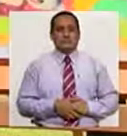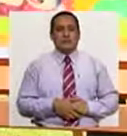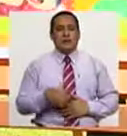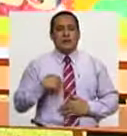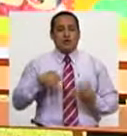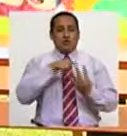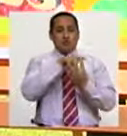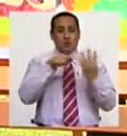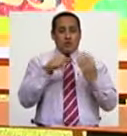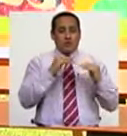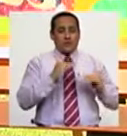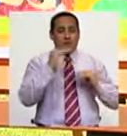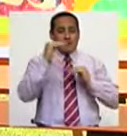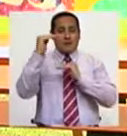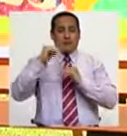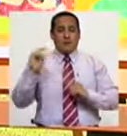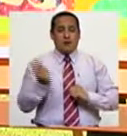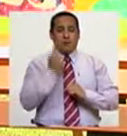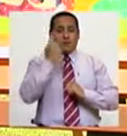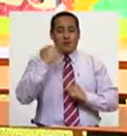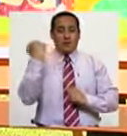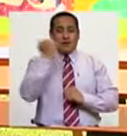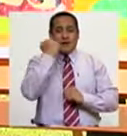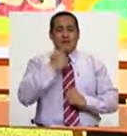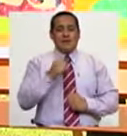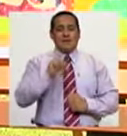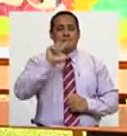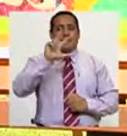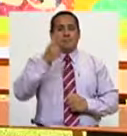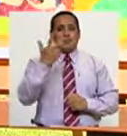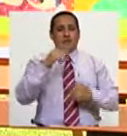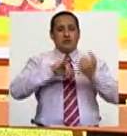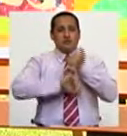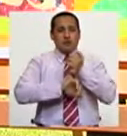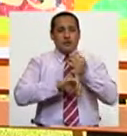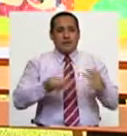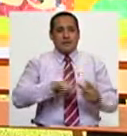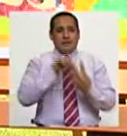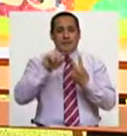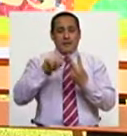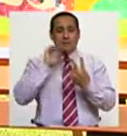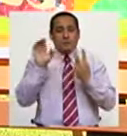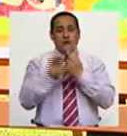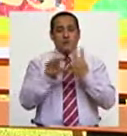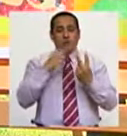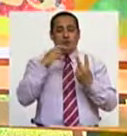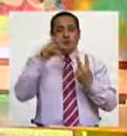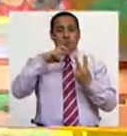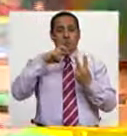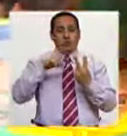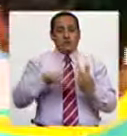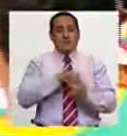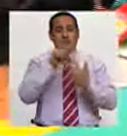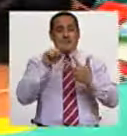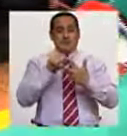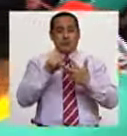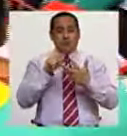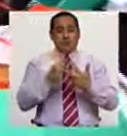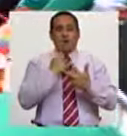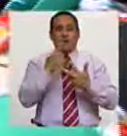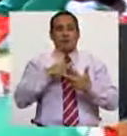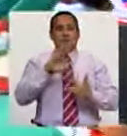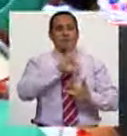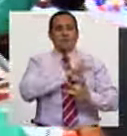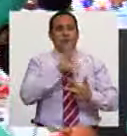En las cuatro categorías, para los primeros puestos es un premio de 3.000 soles, es un pack de Faber-Castell, es un diploma. El segundo puesto